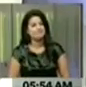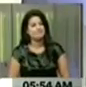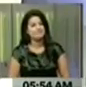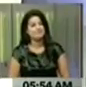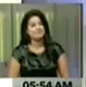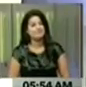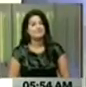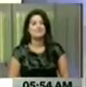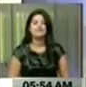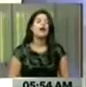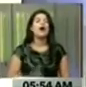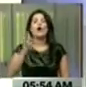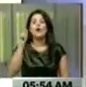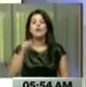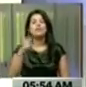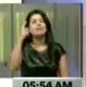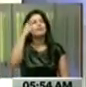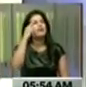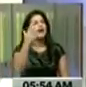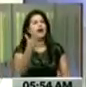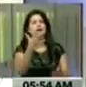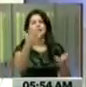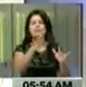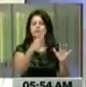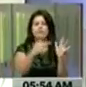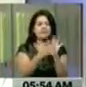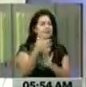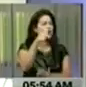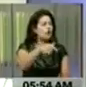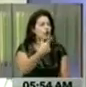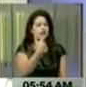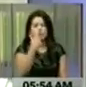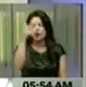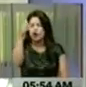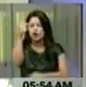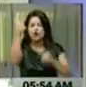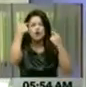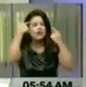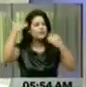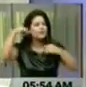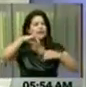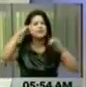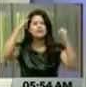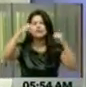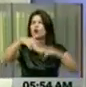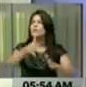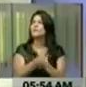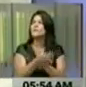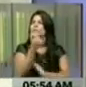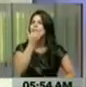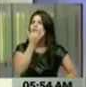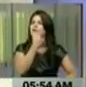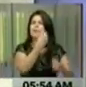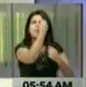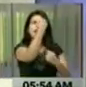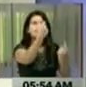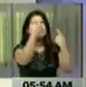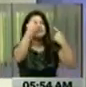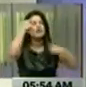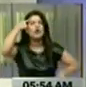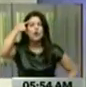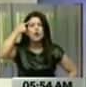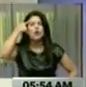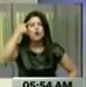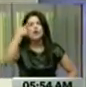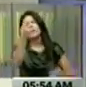En el día de la... 19 de abril, que fue el día de la... Pa' ver qué fue lo que me decía la maestra. Cuántos